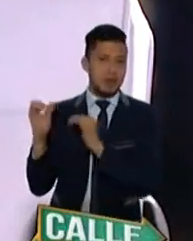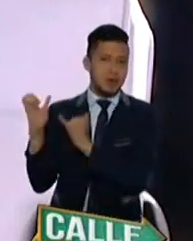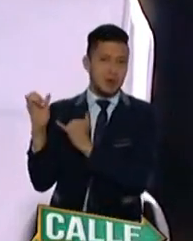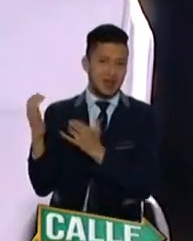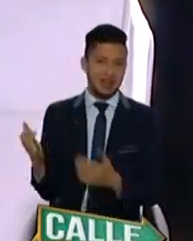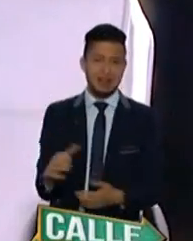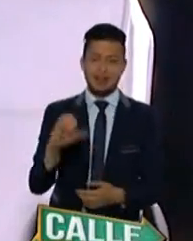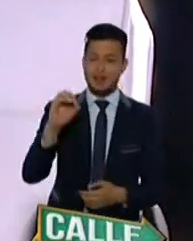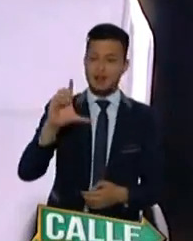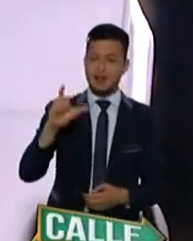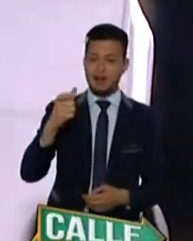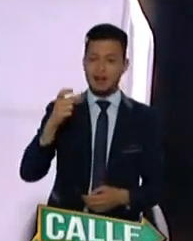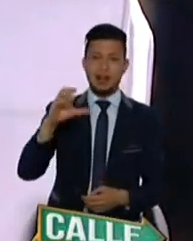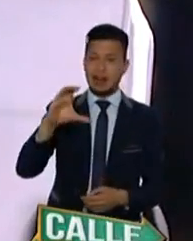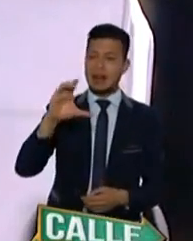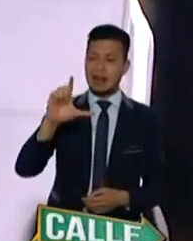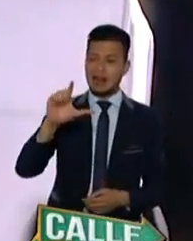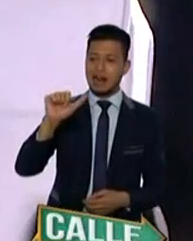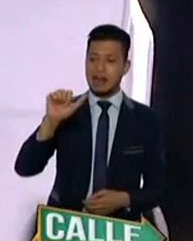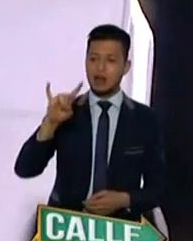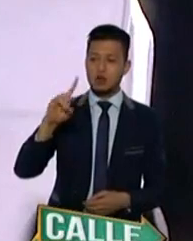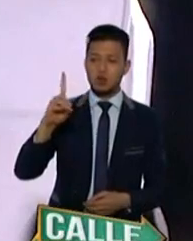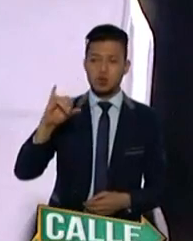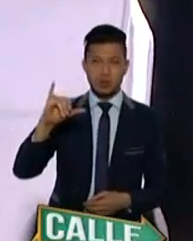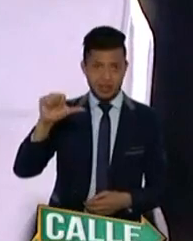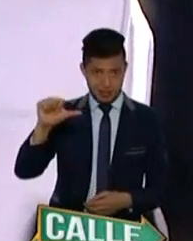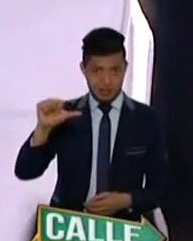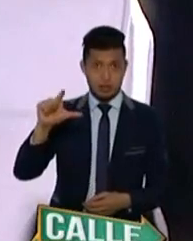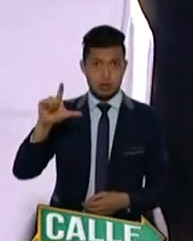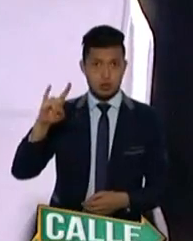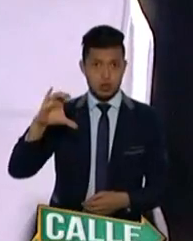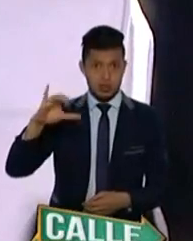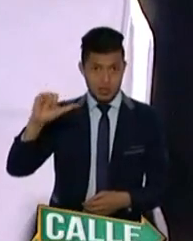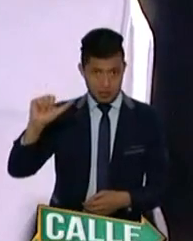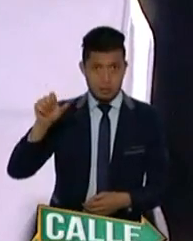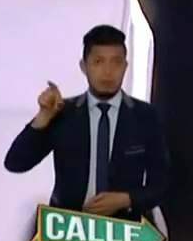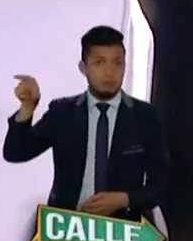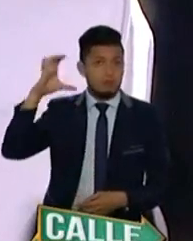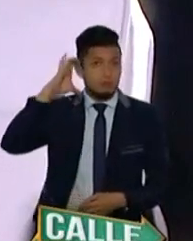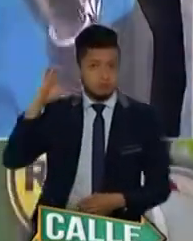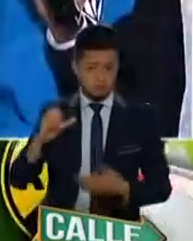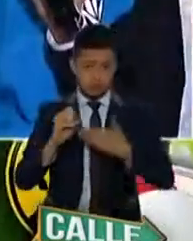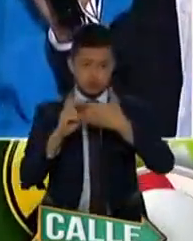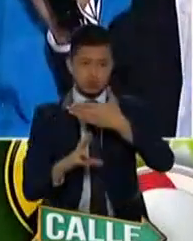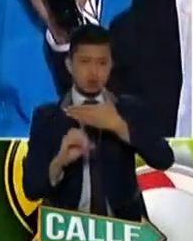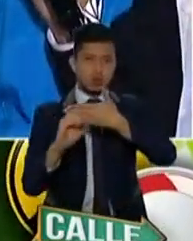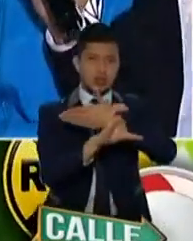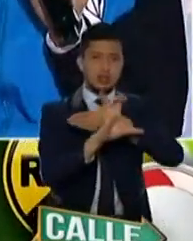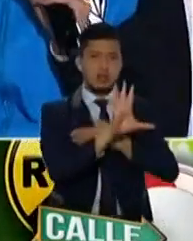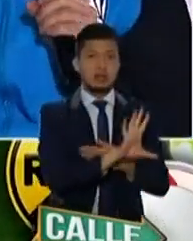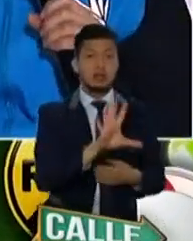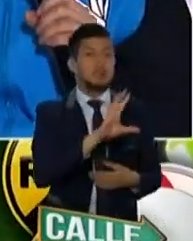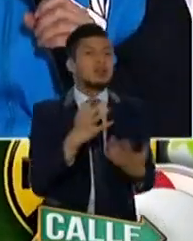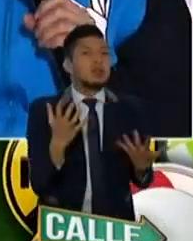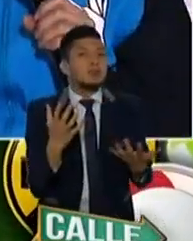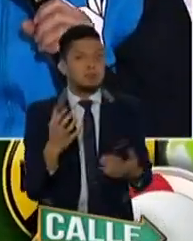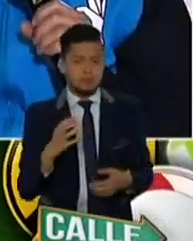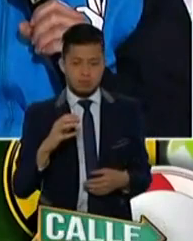Claudia Lucía Ardila, que es la gerente de la subred Centro Oriente. Claudia, ¿cómo nos fue en el hospital Santa Clara con la vacunación?